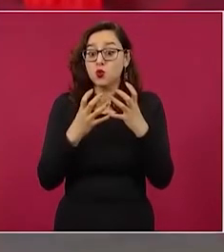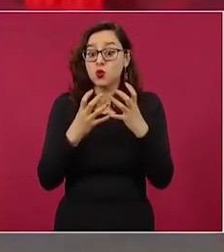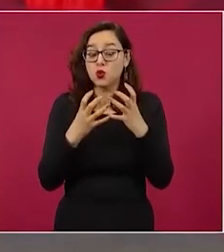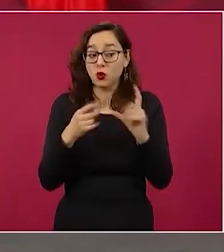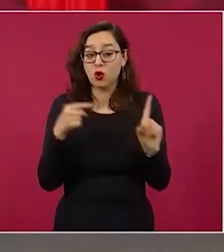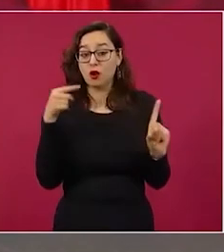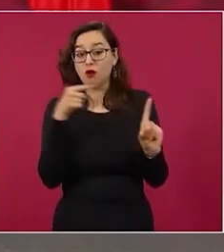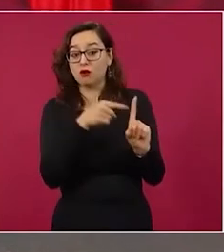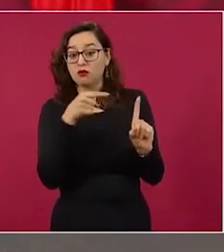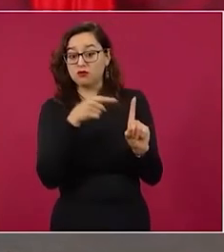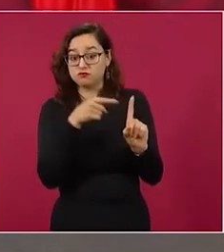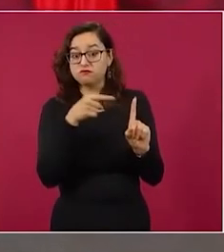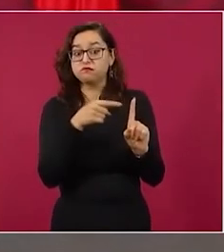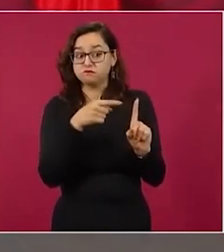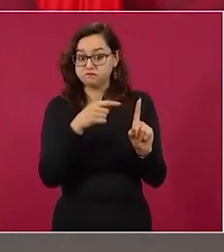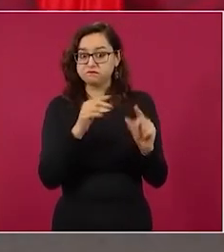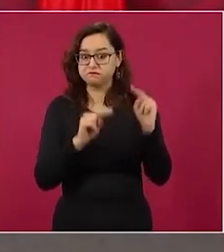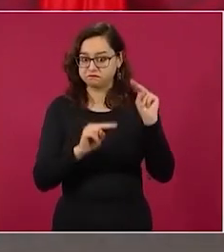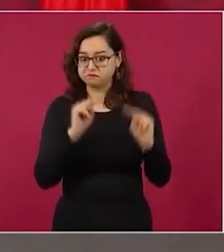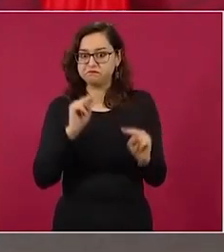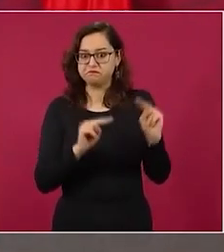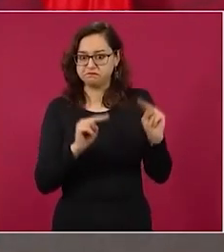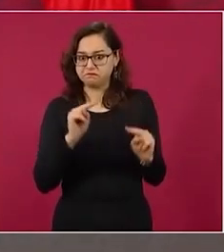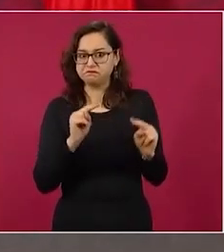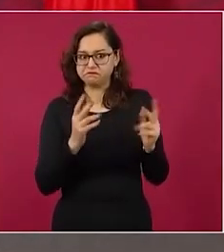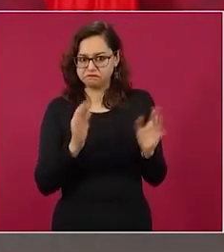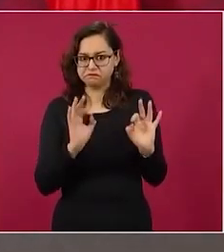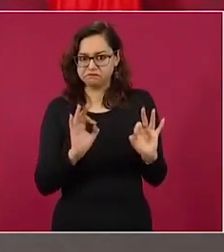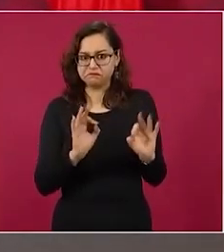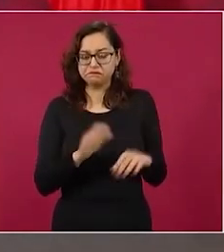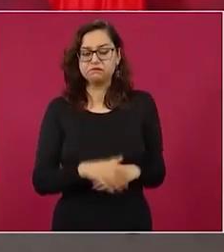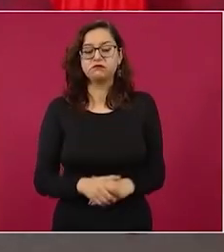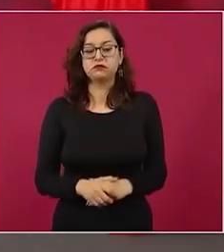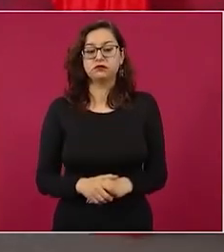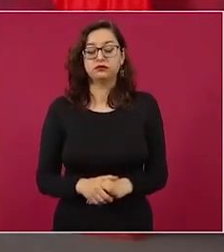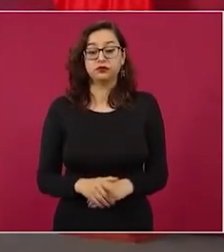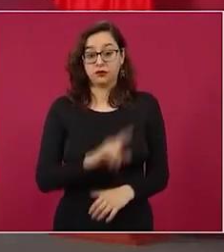ahora que nos invitaron a la Casa Blanca